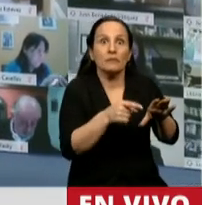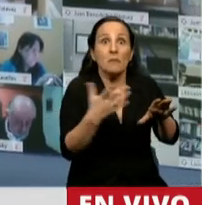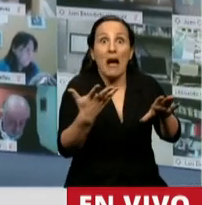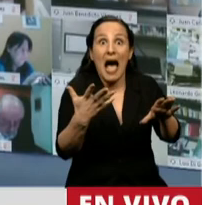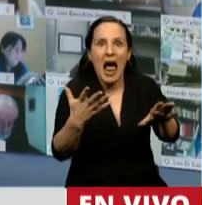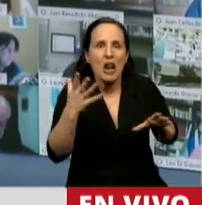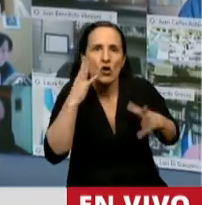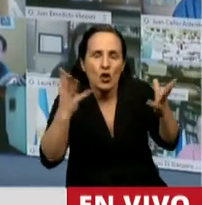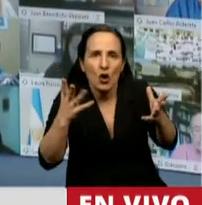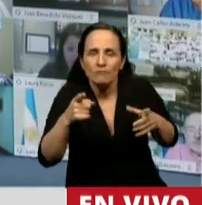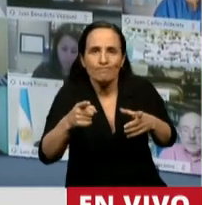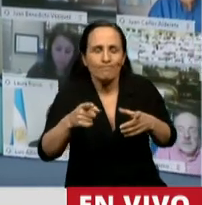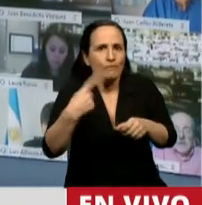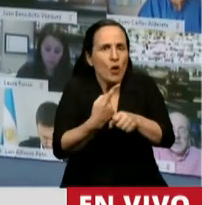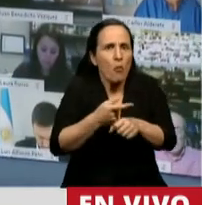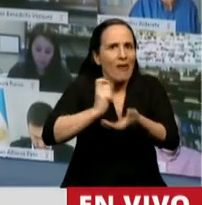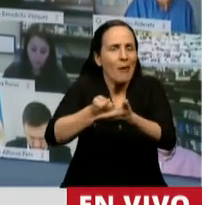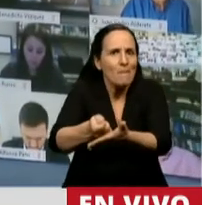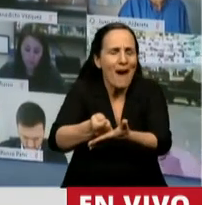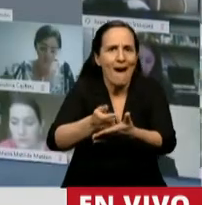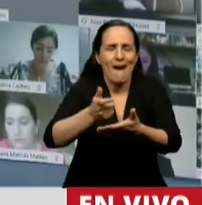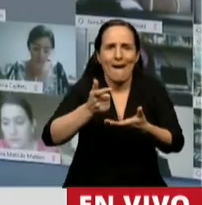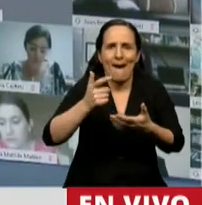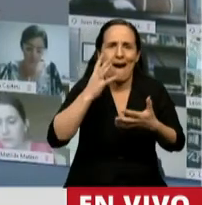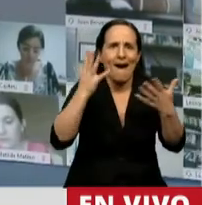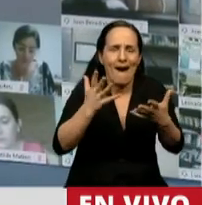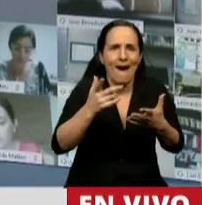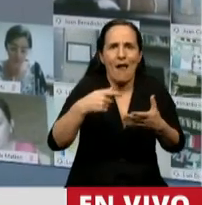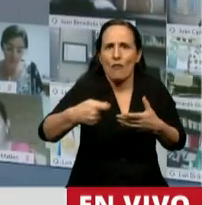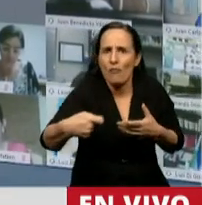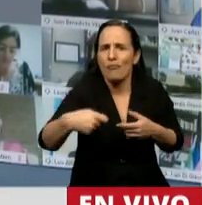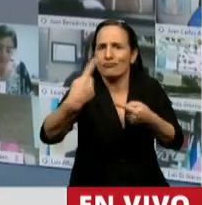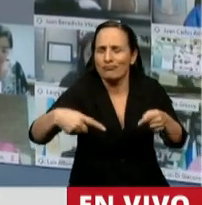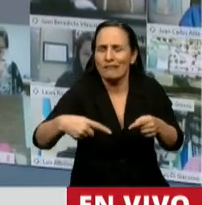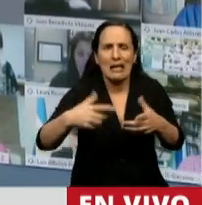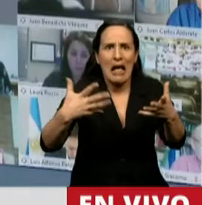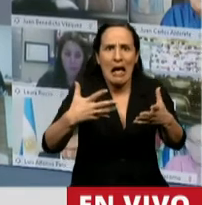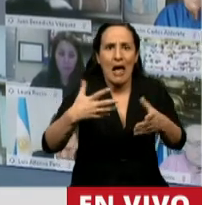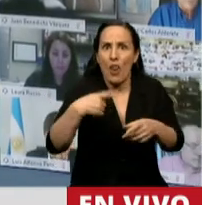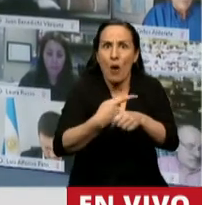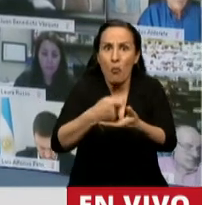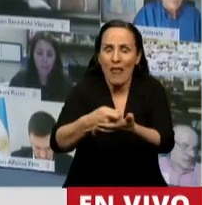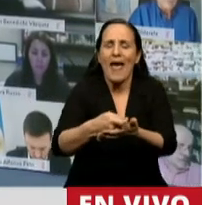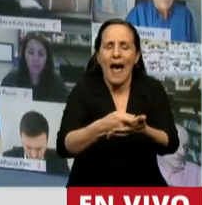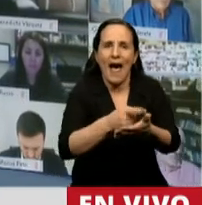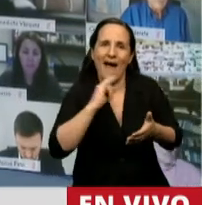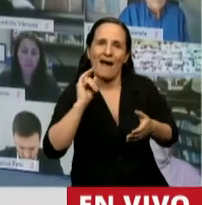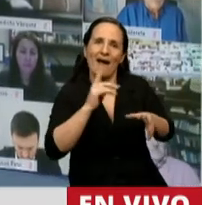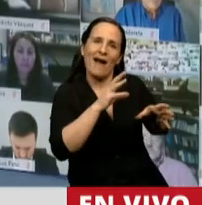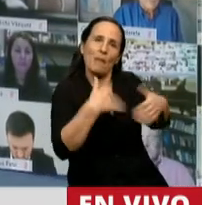eventuales insuficiencias en el financiamiento del sistema previsional público. Y